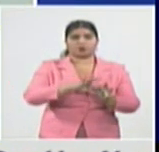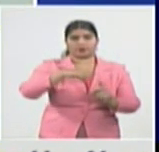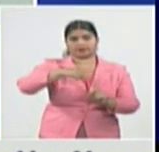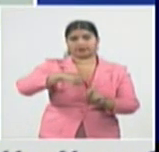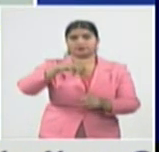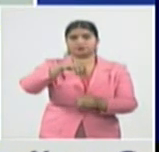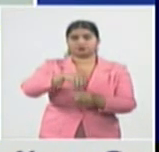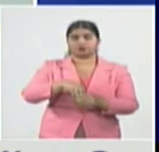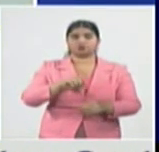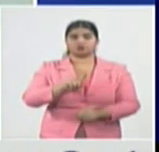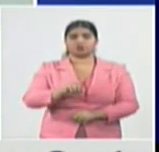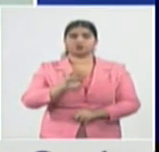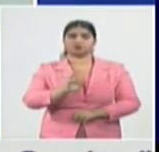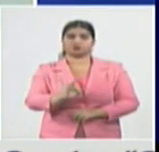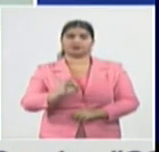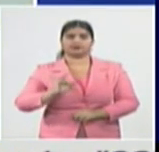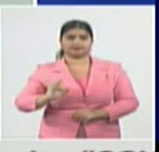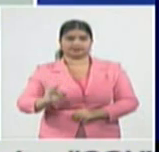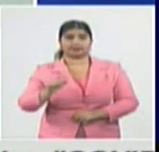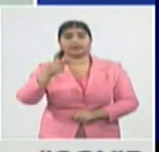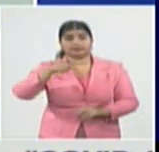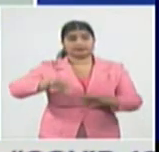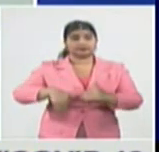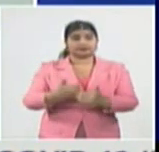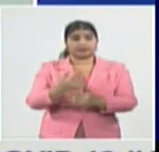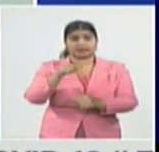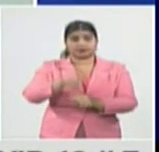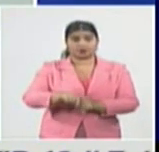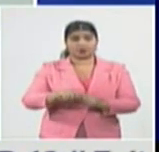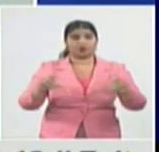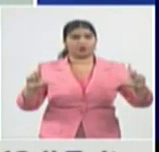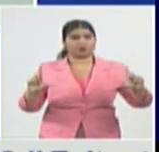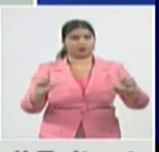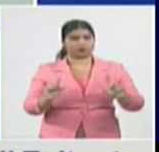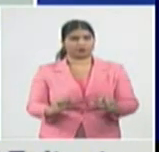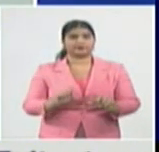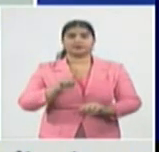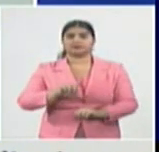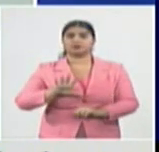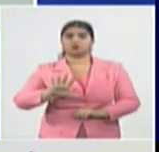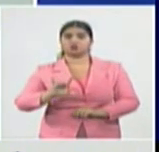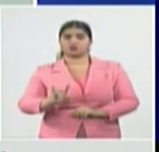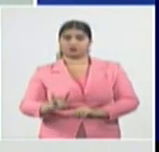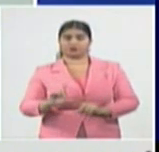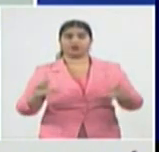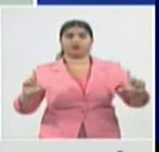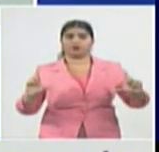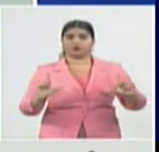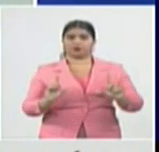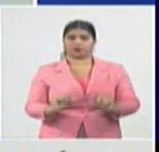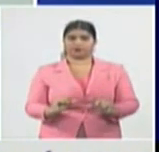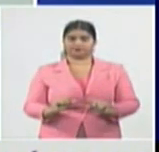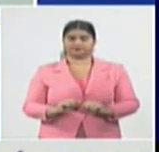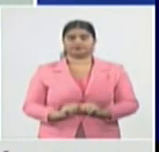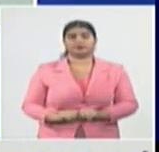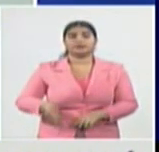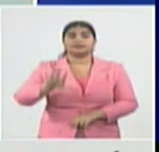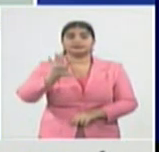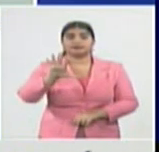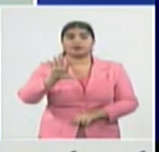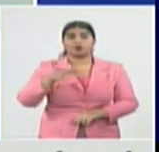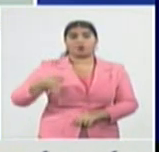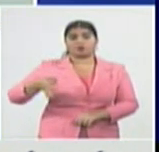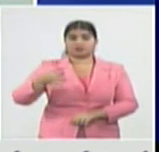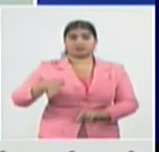en esta jornada, 159 casos menos, en 5 de sus 10 municipios, Baracoa, que